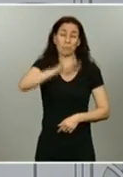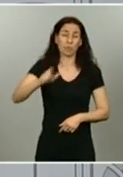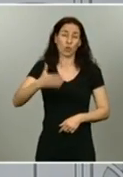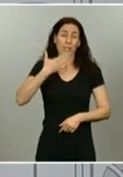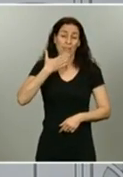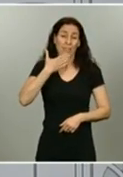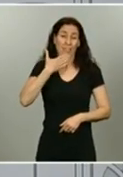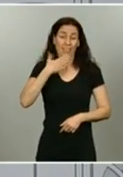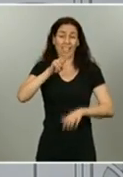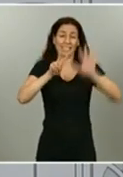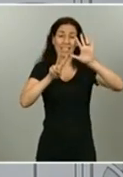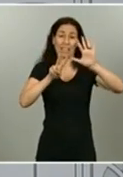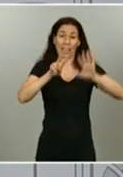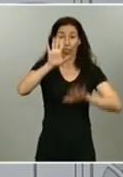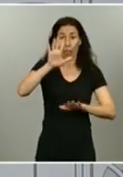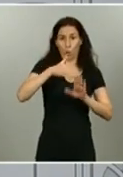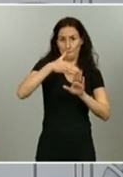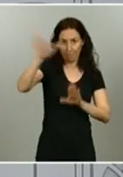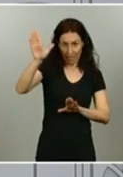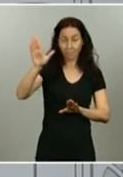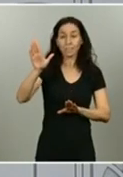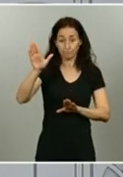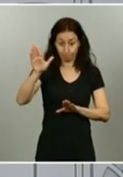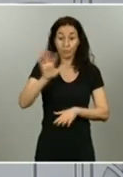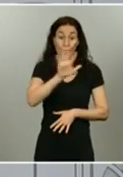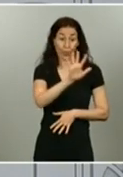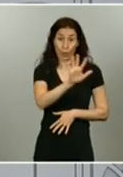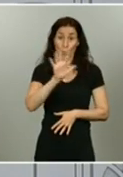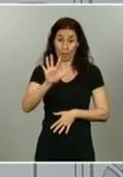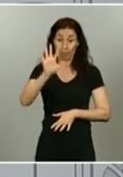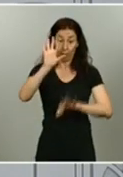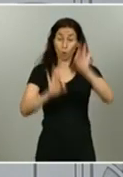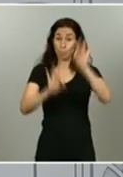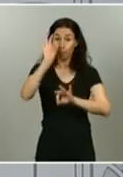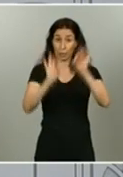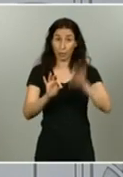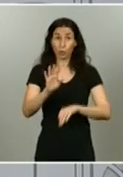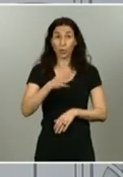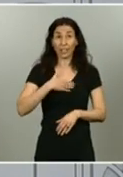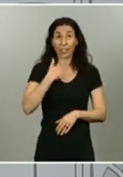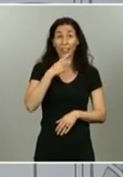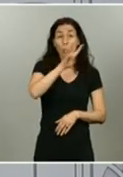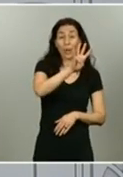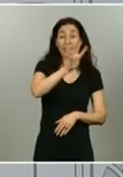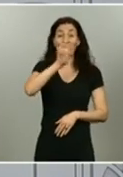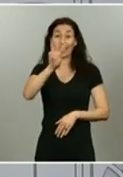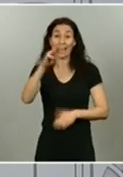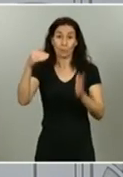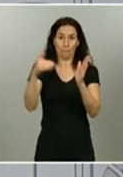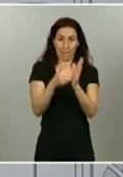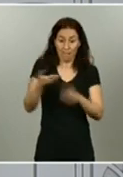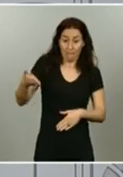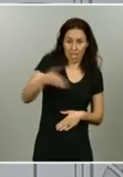que de ese exceso del 55% que representa 43.000 fallecidos más de lo esperado 35